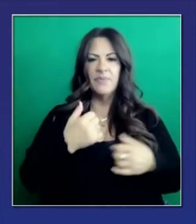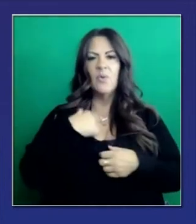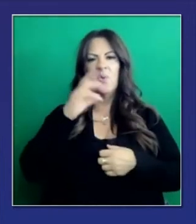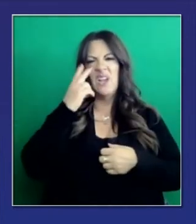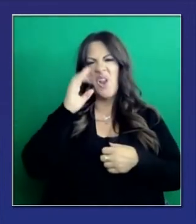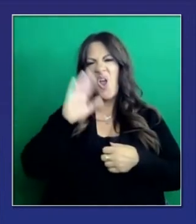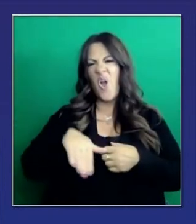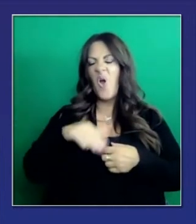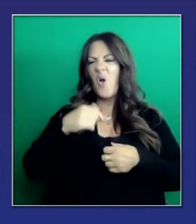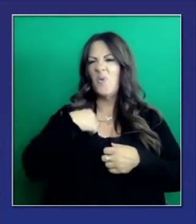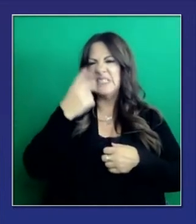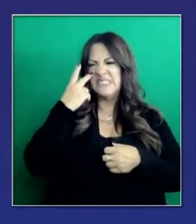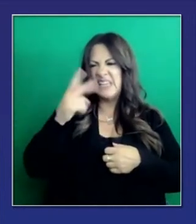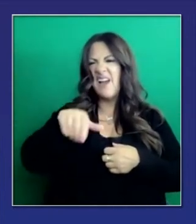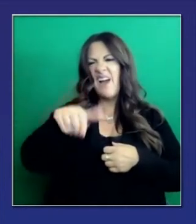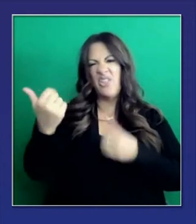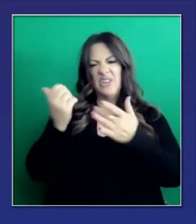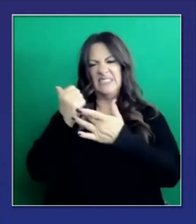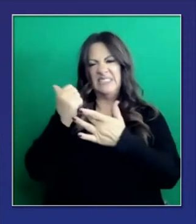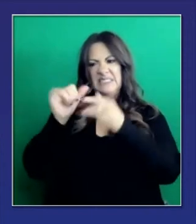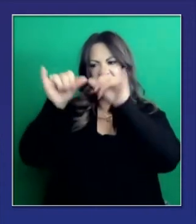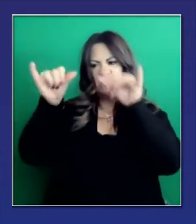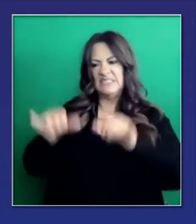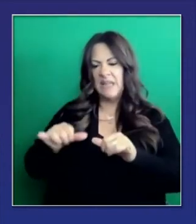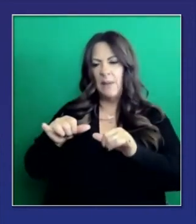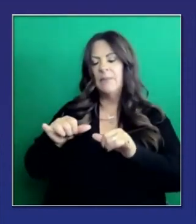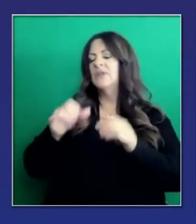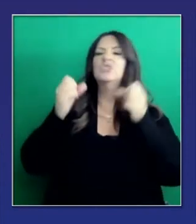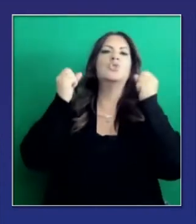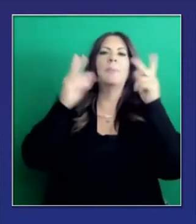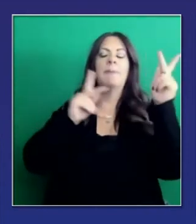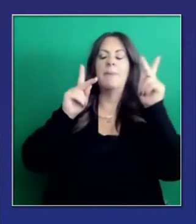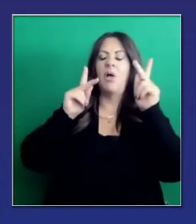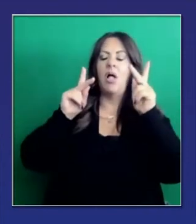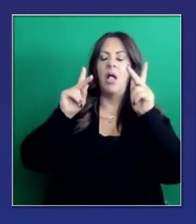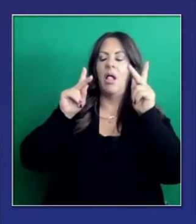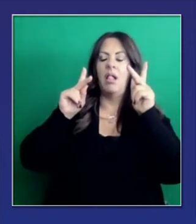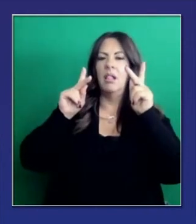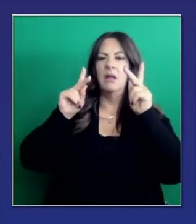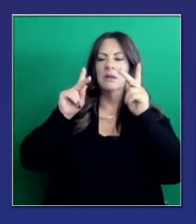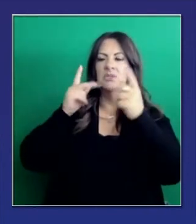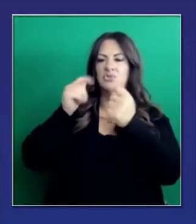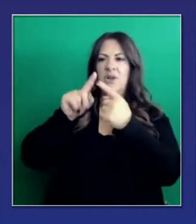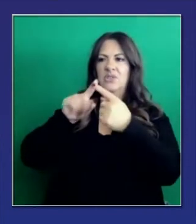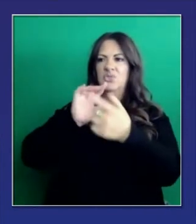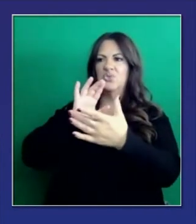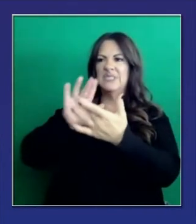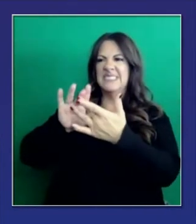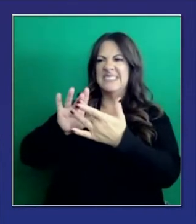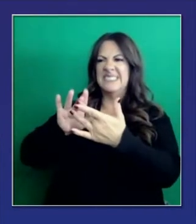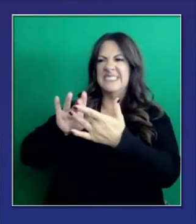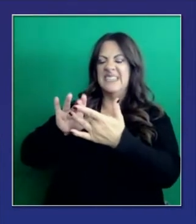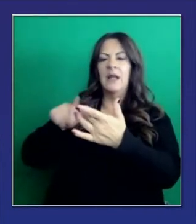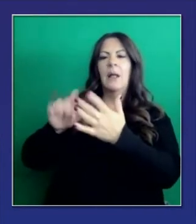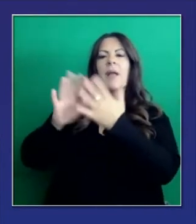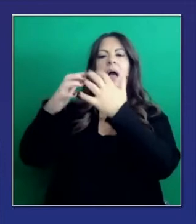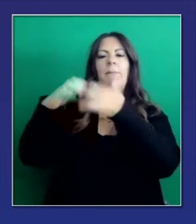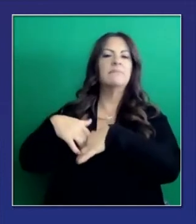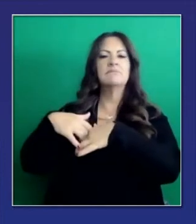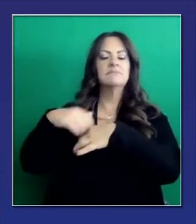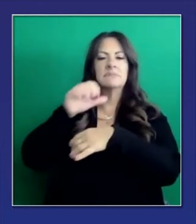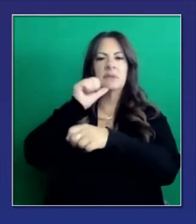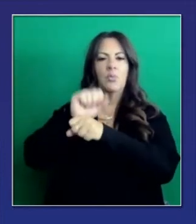y otros que han tenido una detención, han tenido